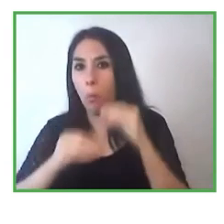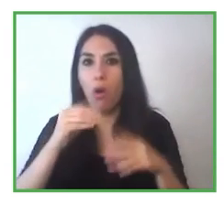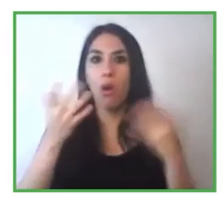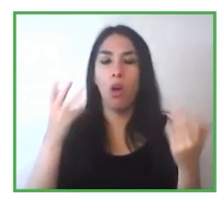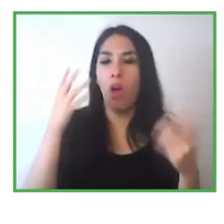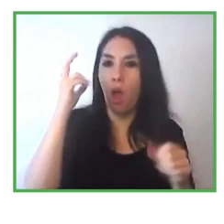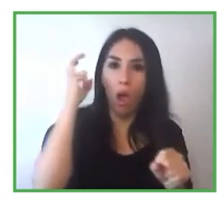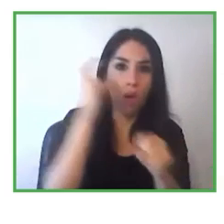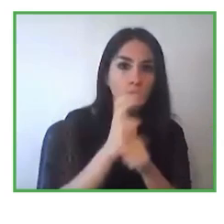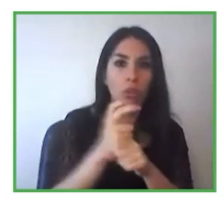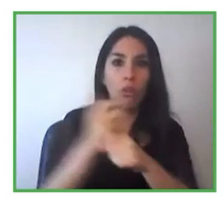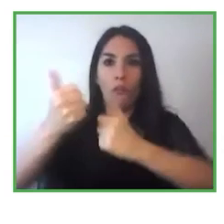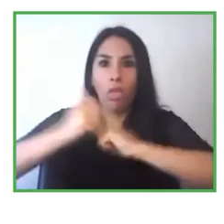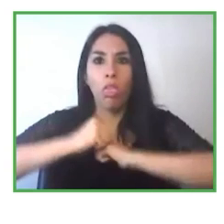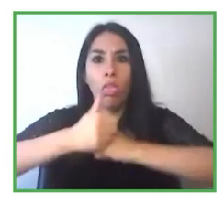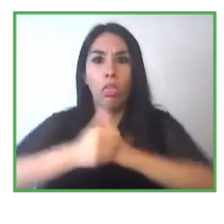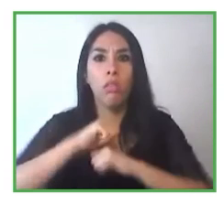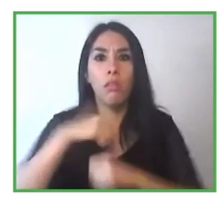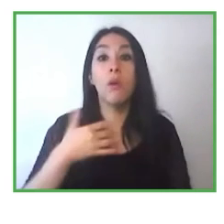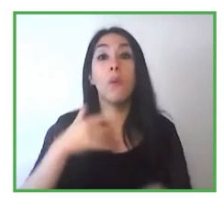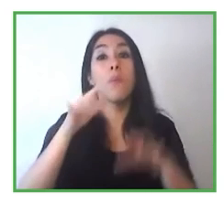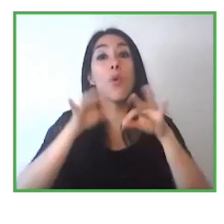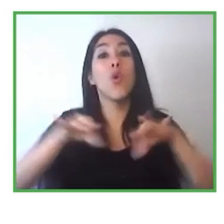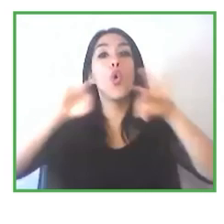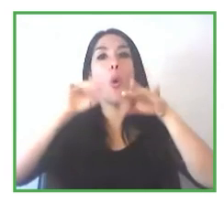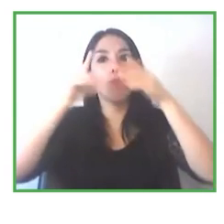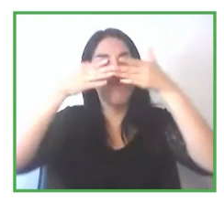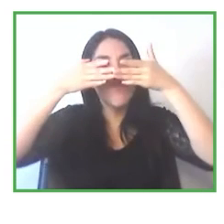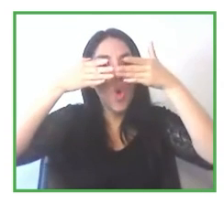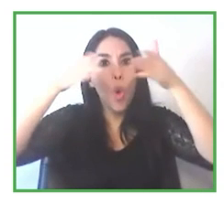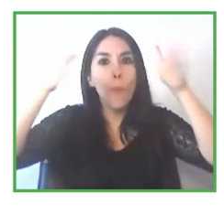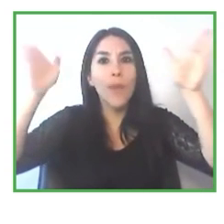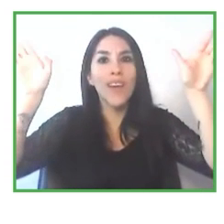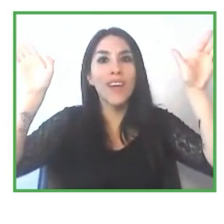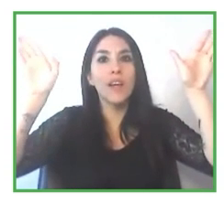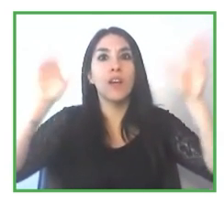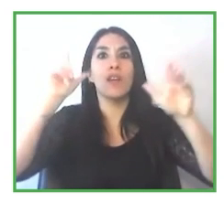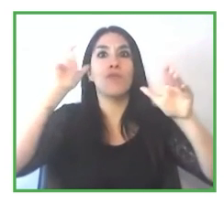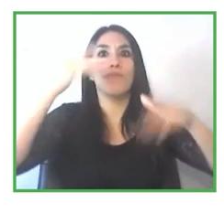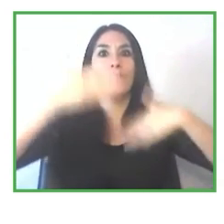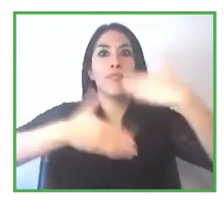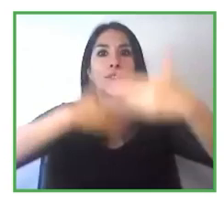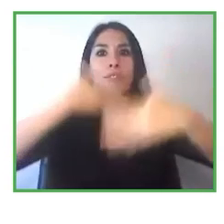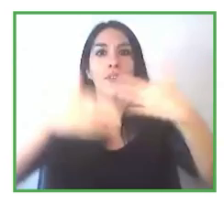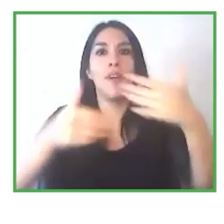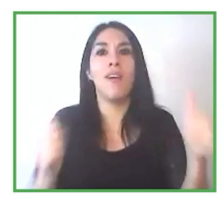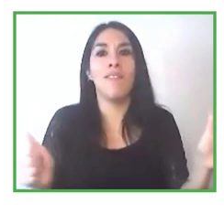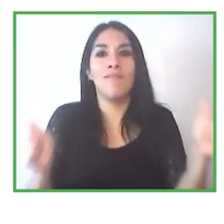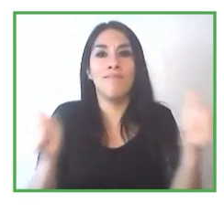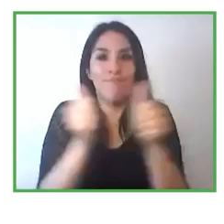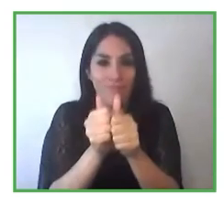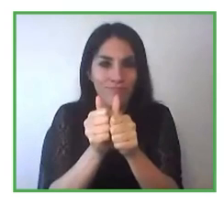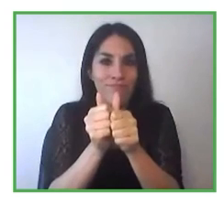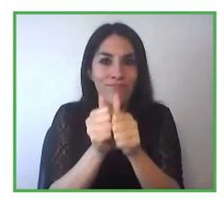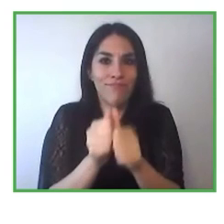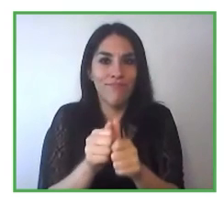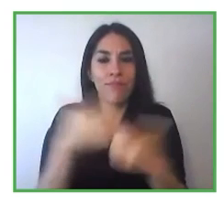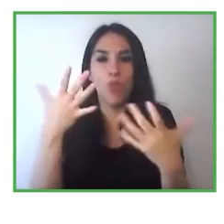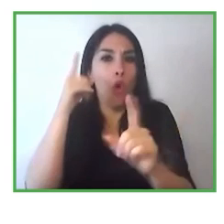apertura que tenemos acompañamiento y sobre todo tenemos la credibilidad de que